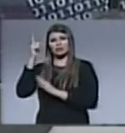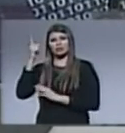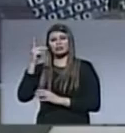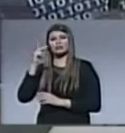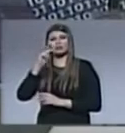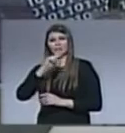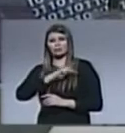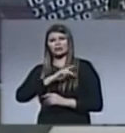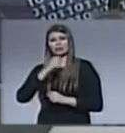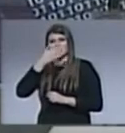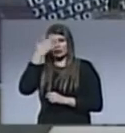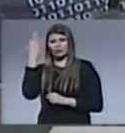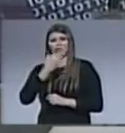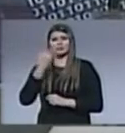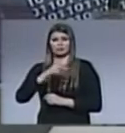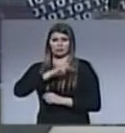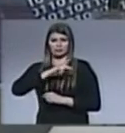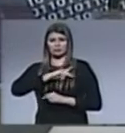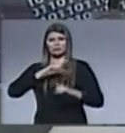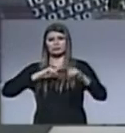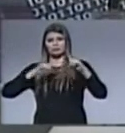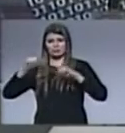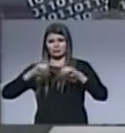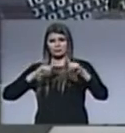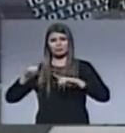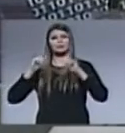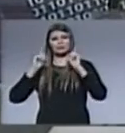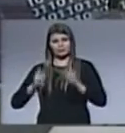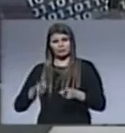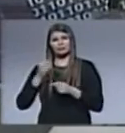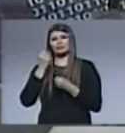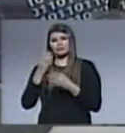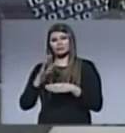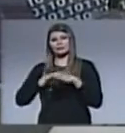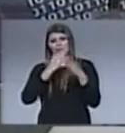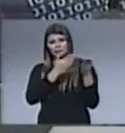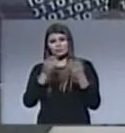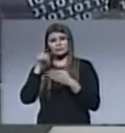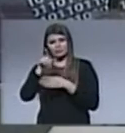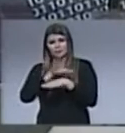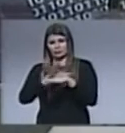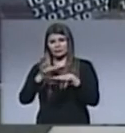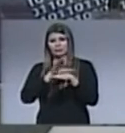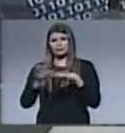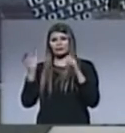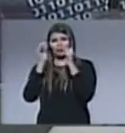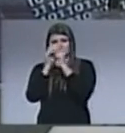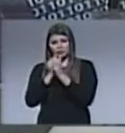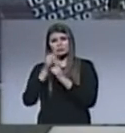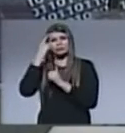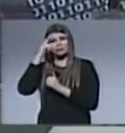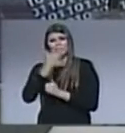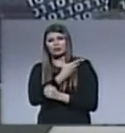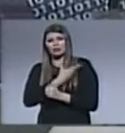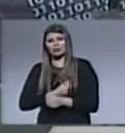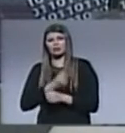los auténticos líderes espirituales y te invito a orar por ellos a que no cometan los errores